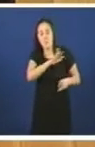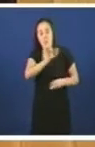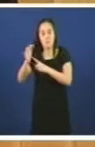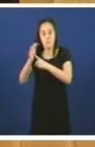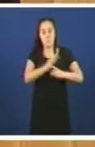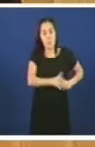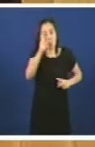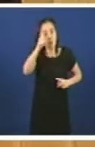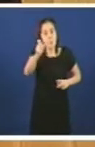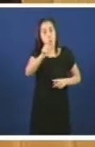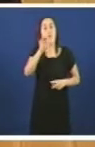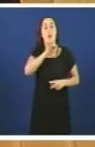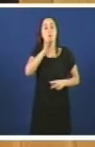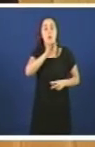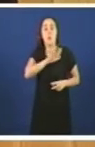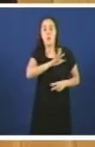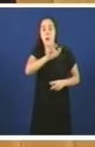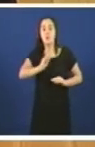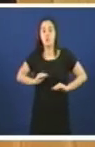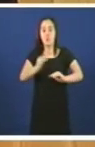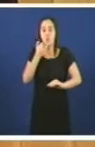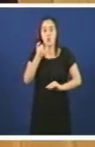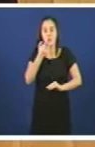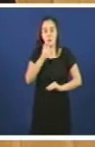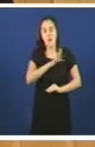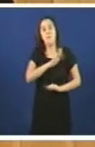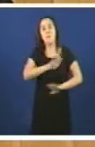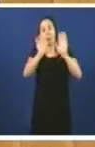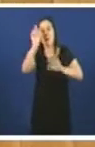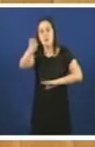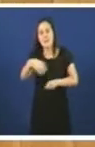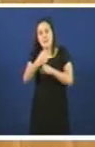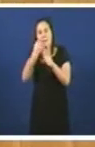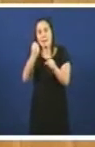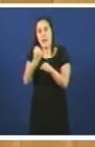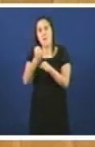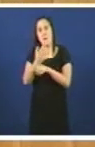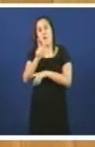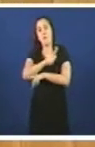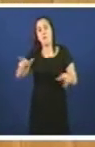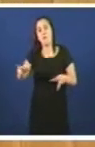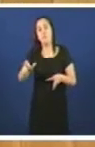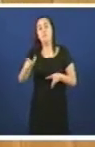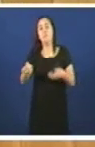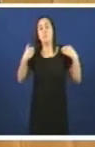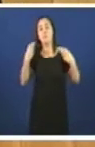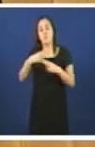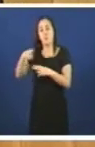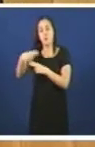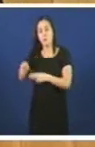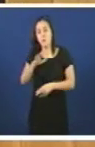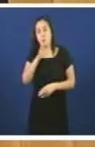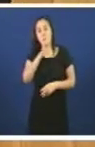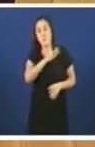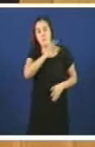e ao seu idioma, mas tamén a actuación dos poderes públicos, acentuada agora nunha inusitada hostilidade do actual